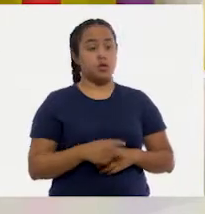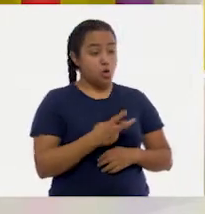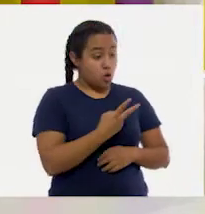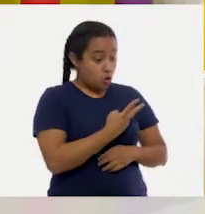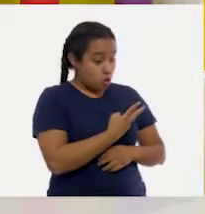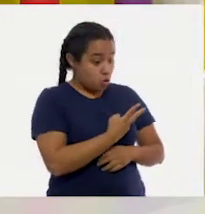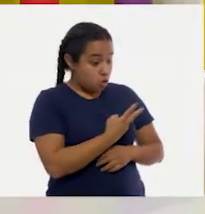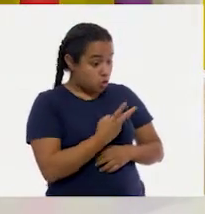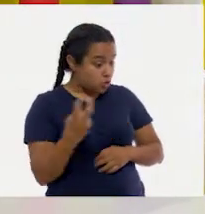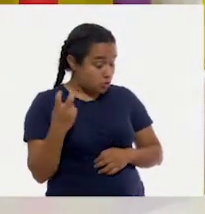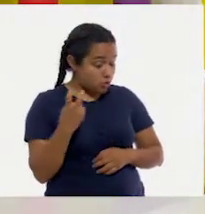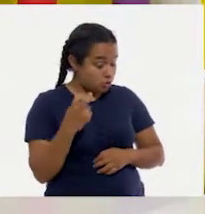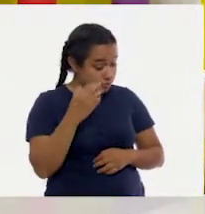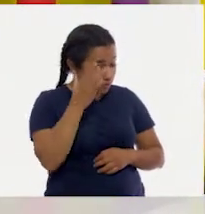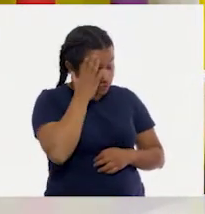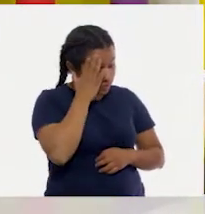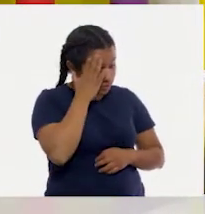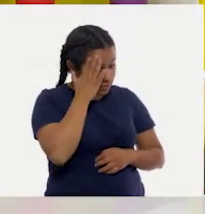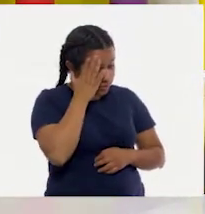Doscientos.